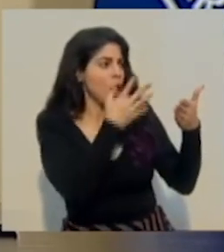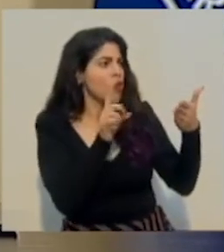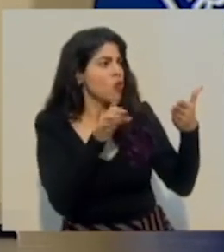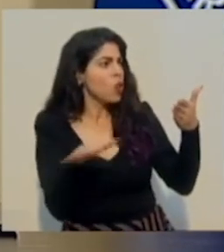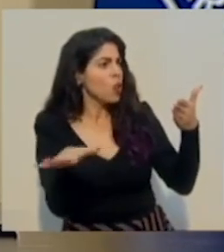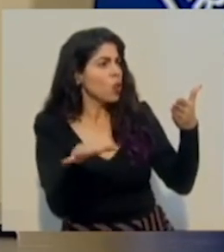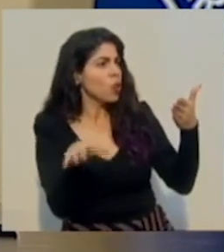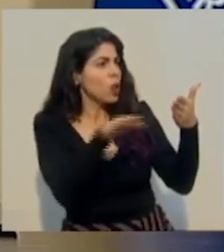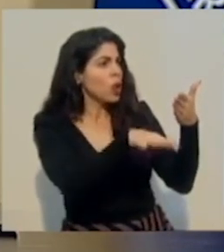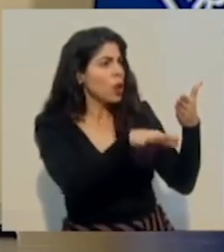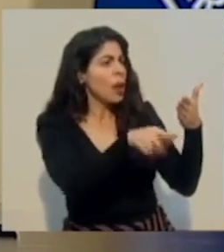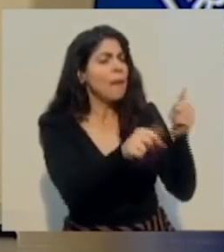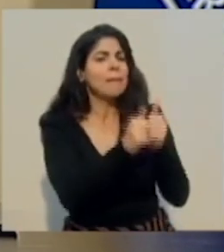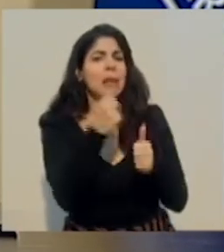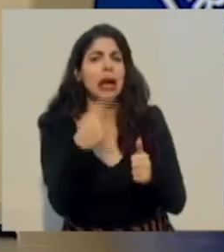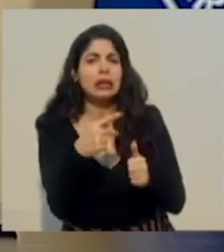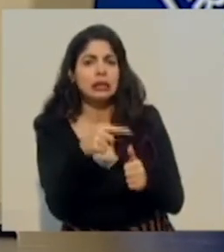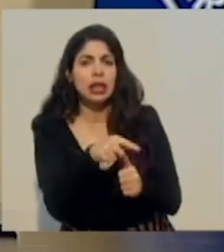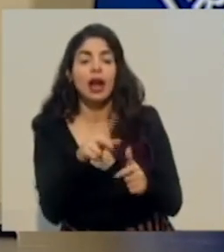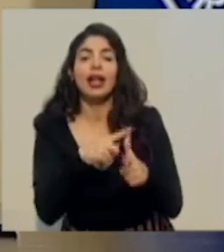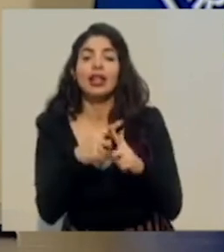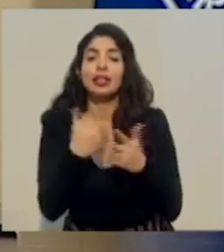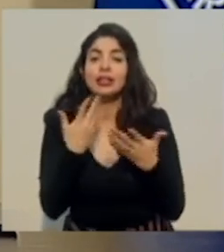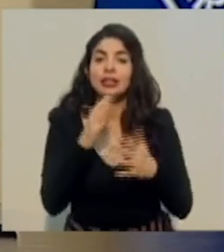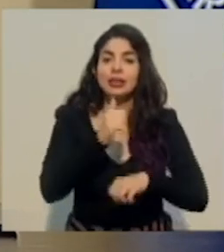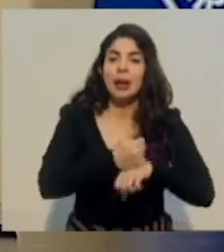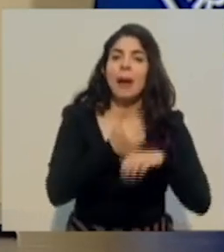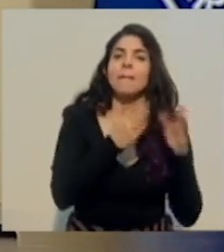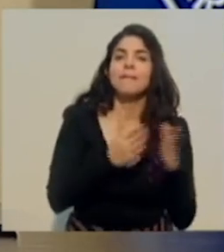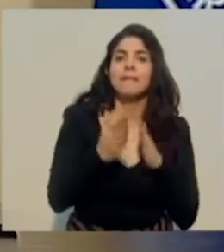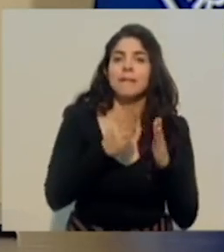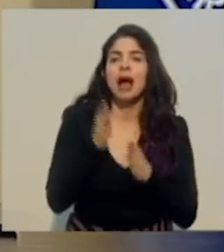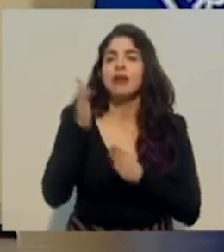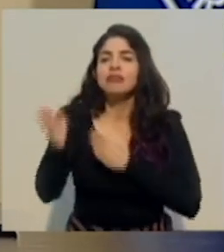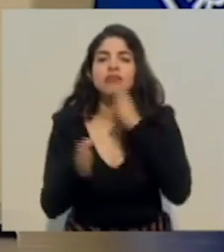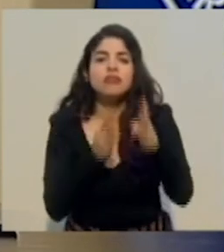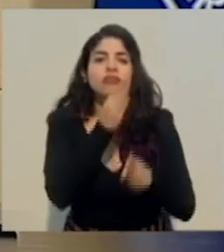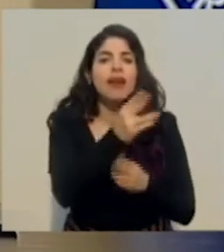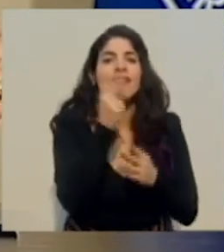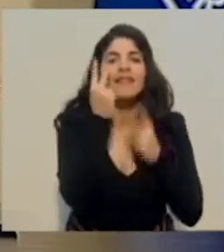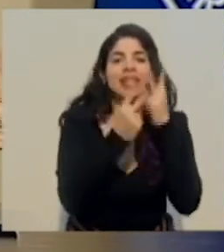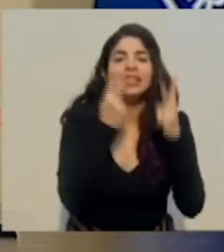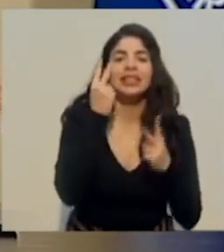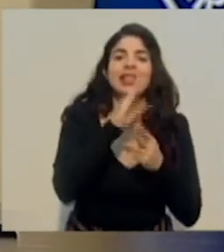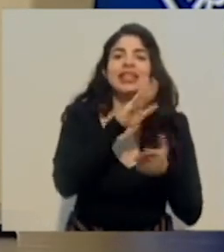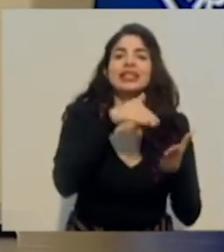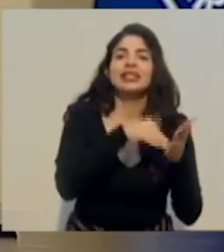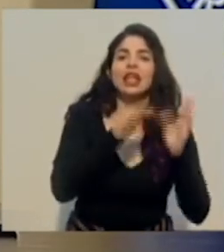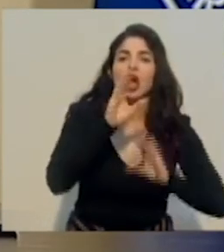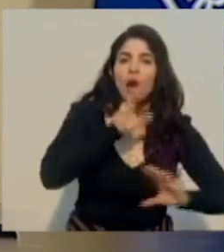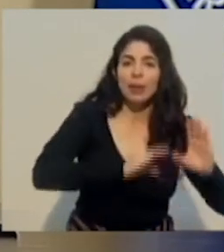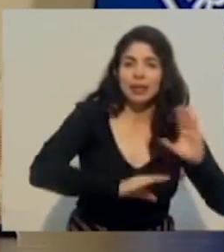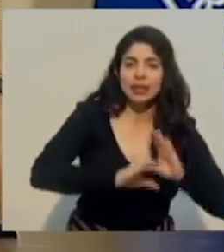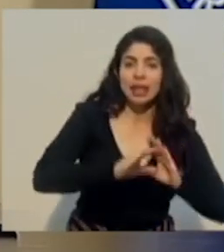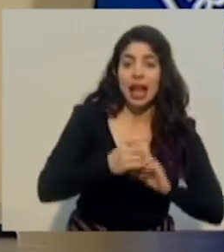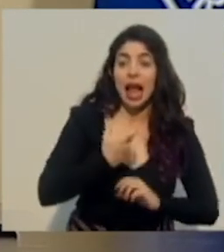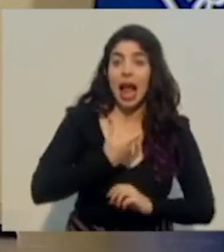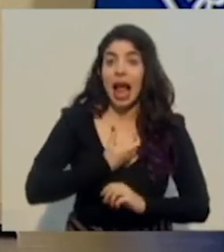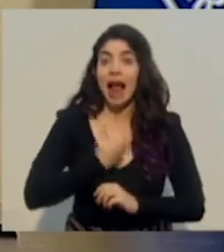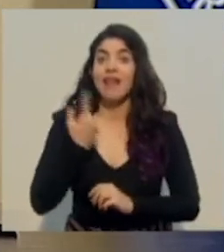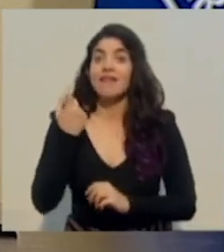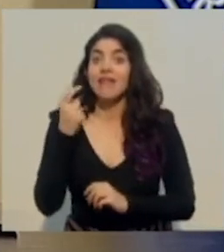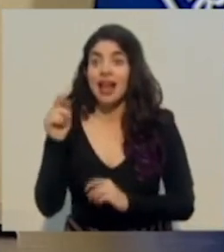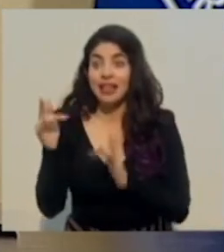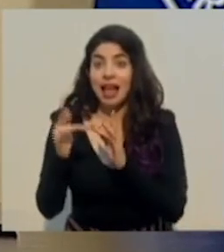plan de visita a los centros comerciales, a los alcaldes, que no hemos llegado, ya vamos a llegar, no se preocupen,